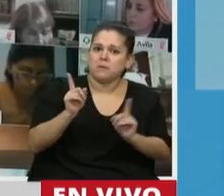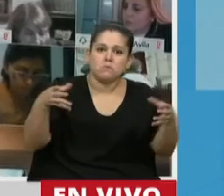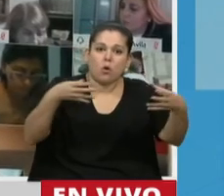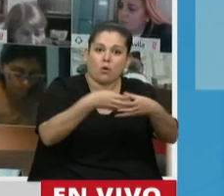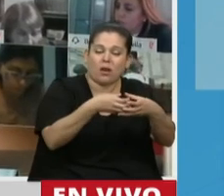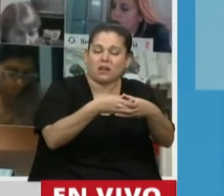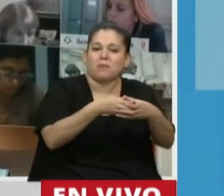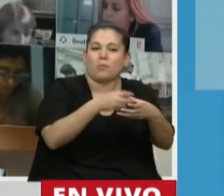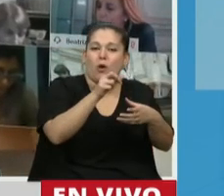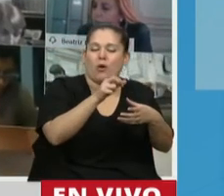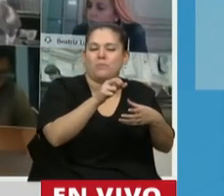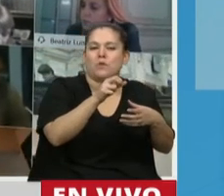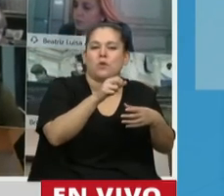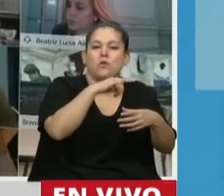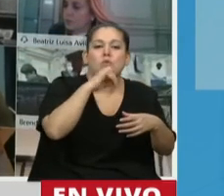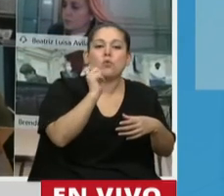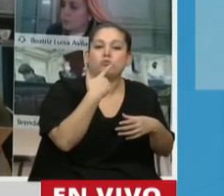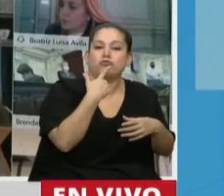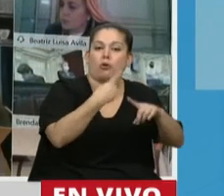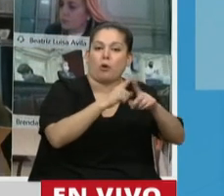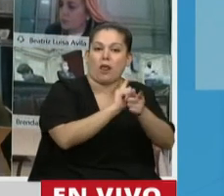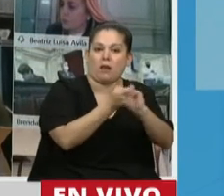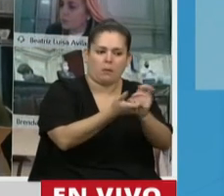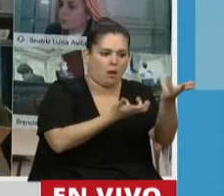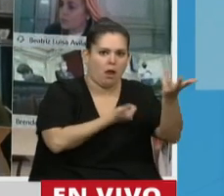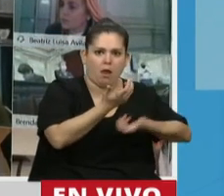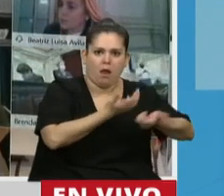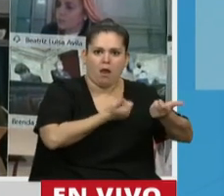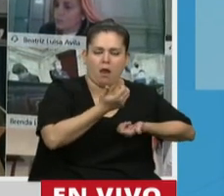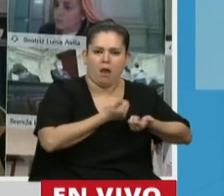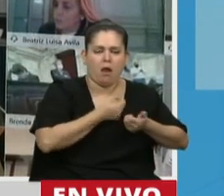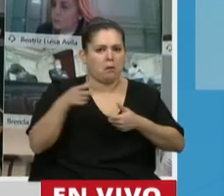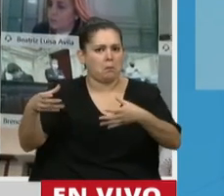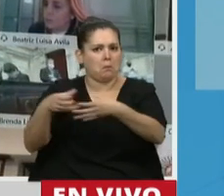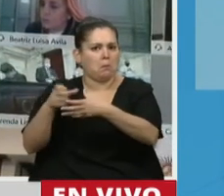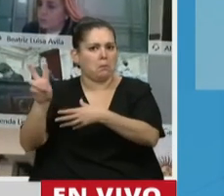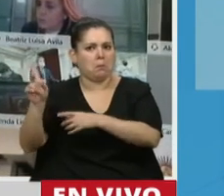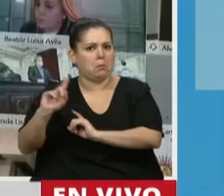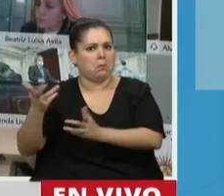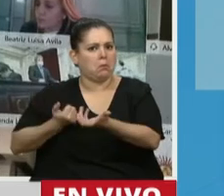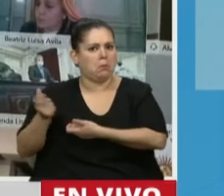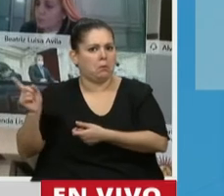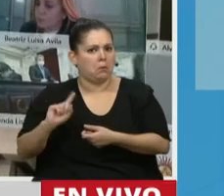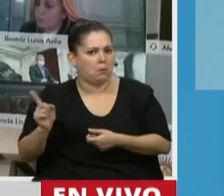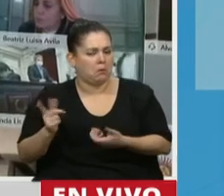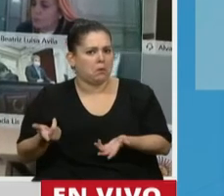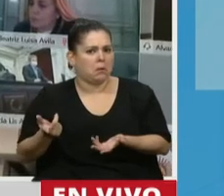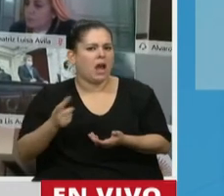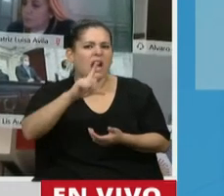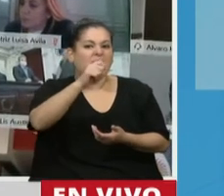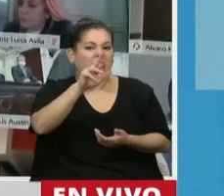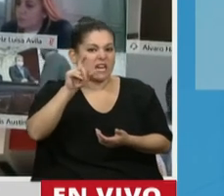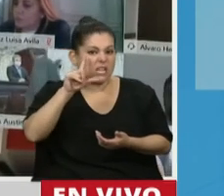a los cuales celebro, se esconde de extra manos invisibles, donde acusan un ministro que creó, entre otras cosas, 50, 40 hospitales,